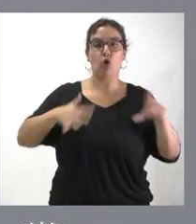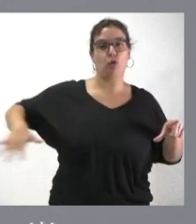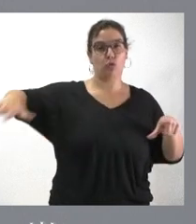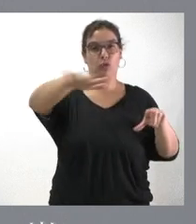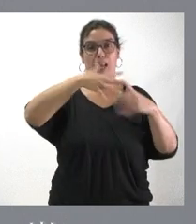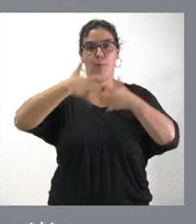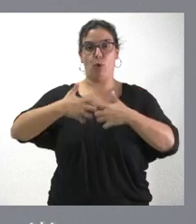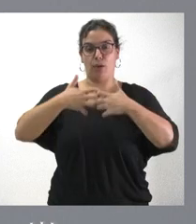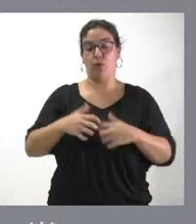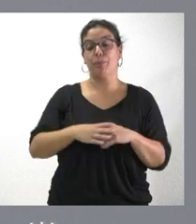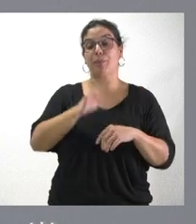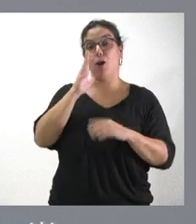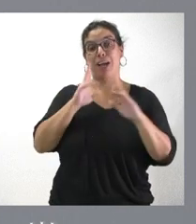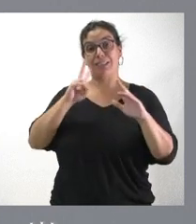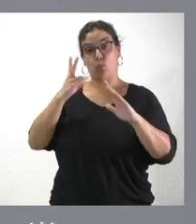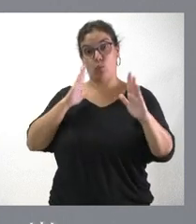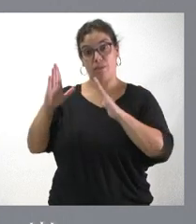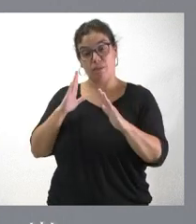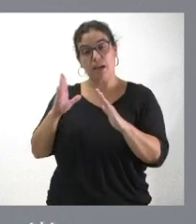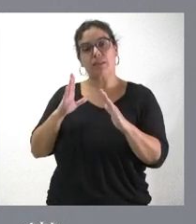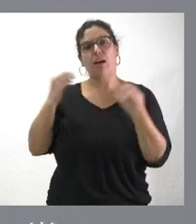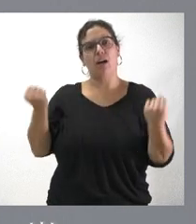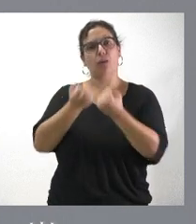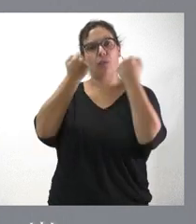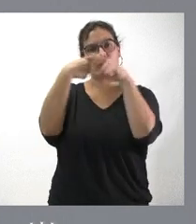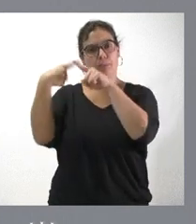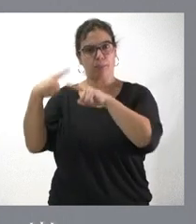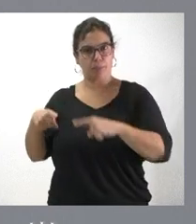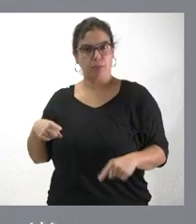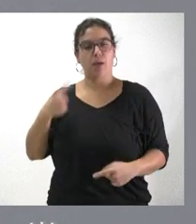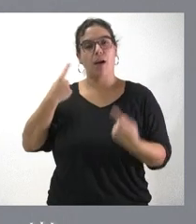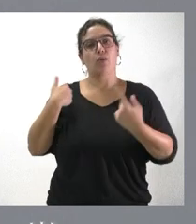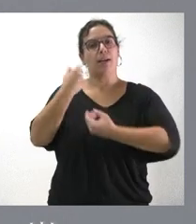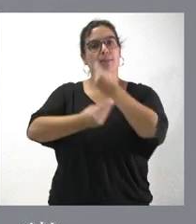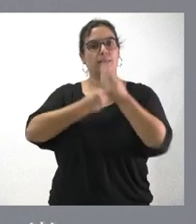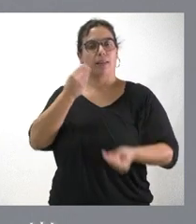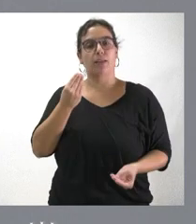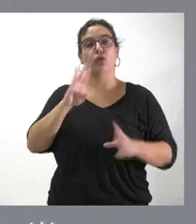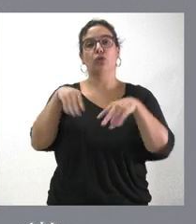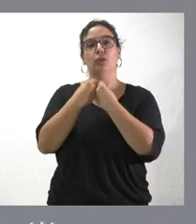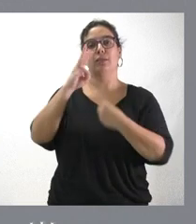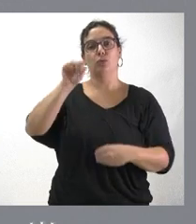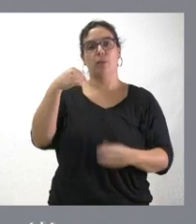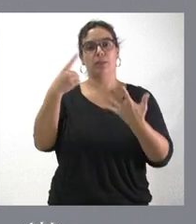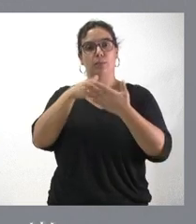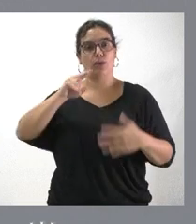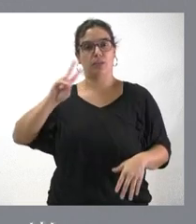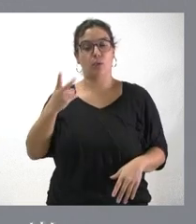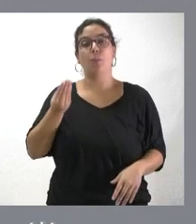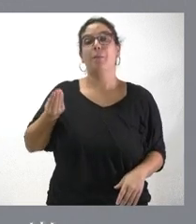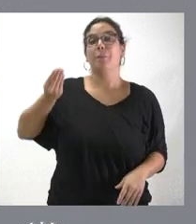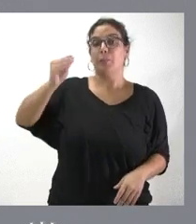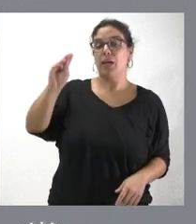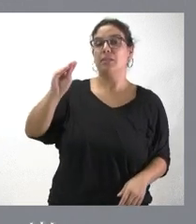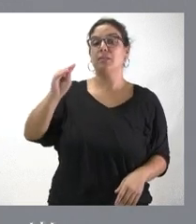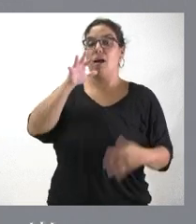segunda fase se suman diversas actuaciones. Algunas ya se están ejecutando por importe de 3,6 millones de euros, a lo que se añade la